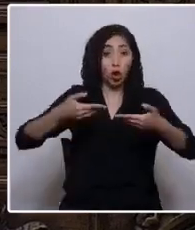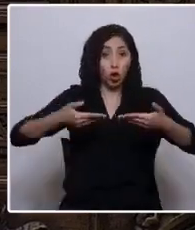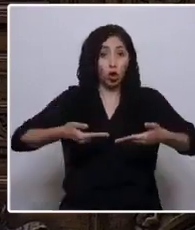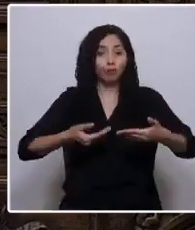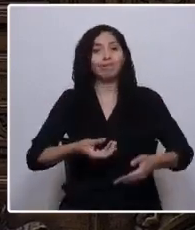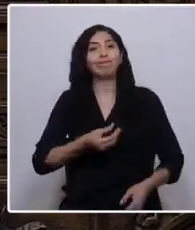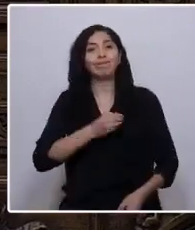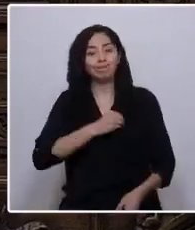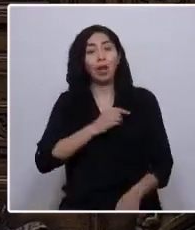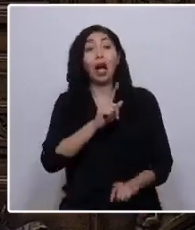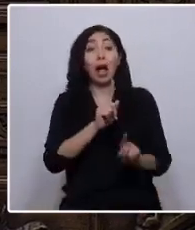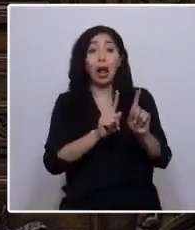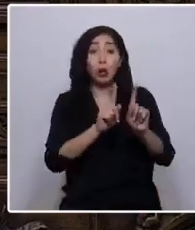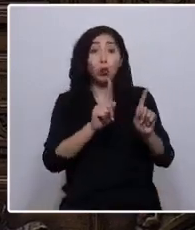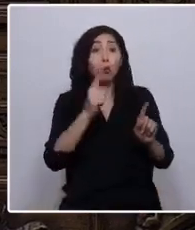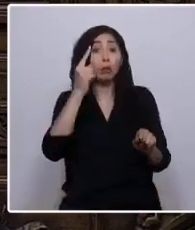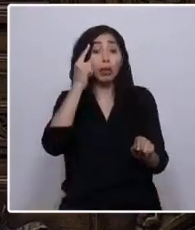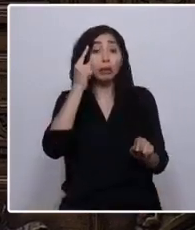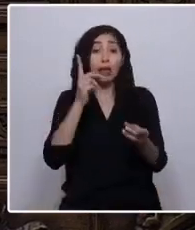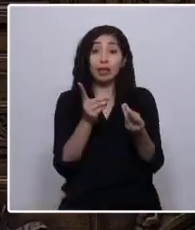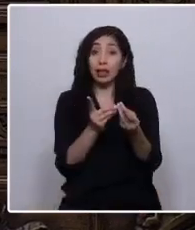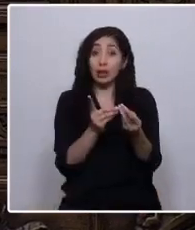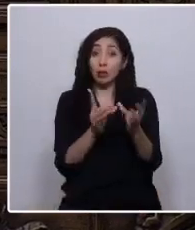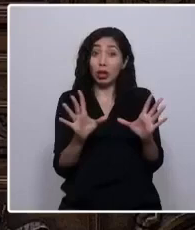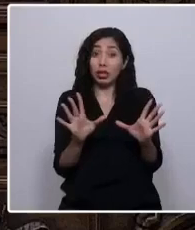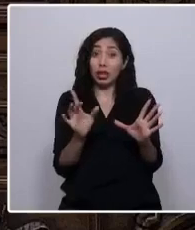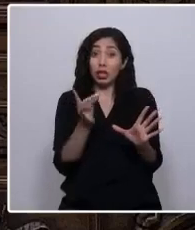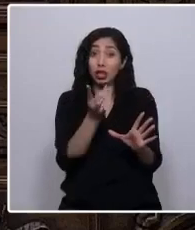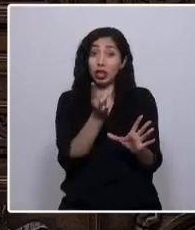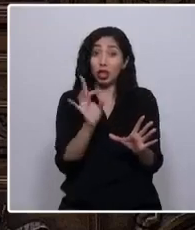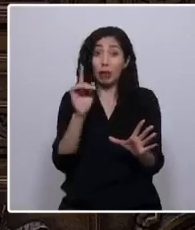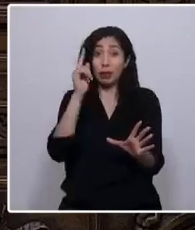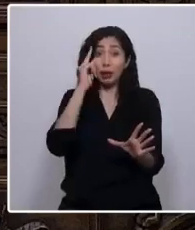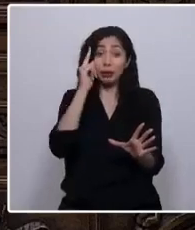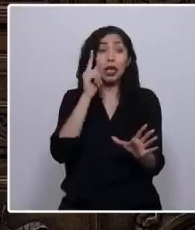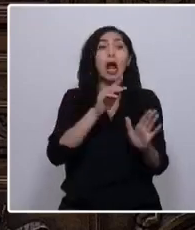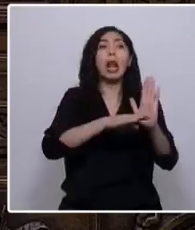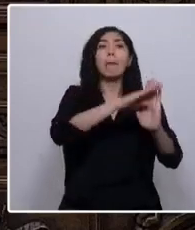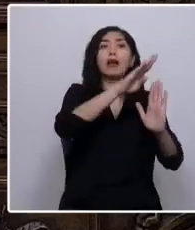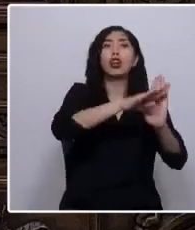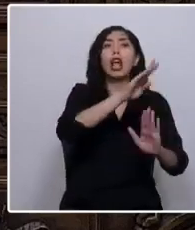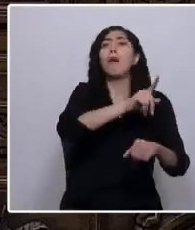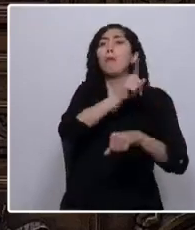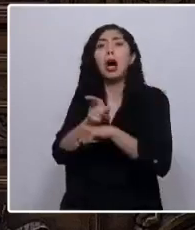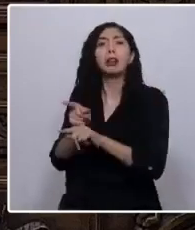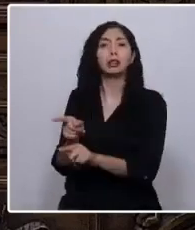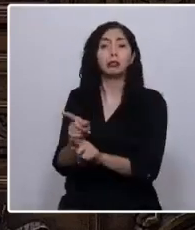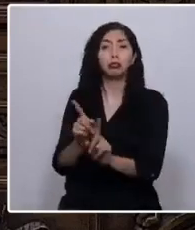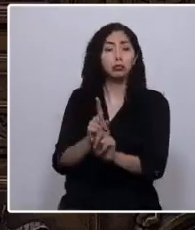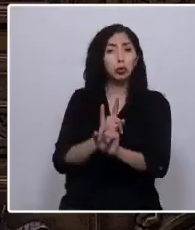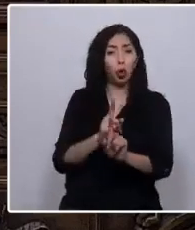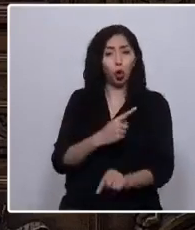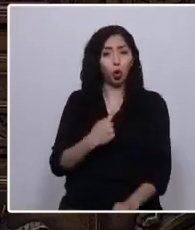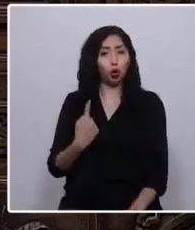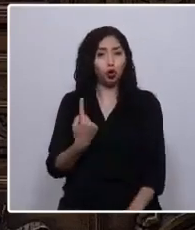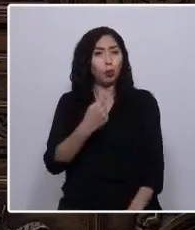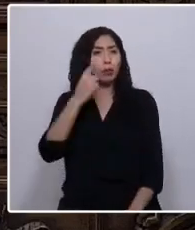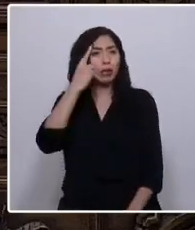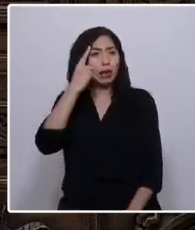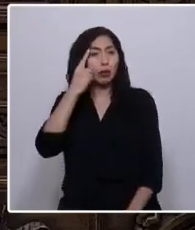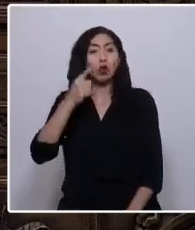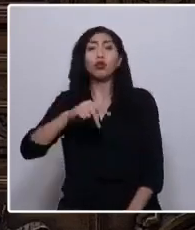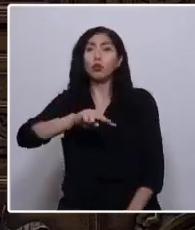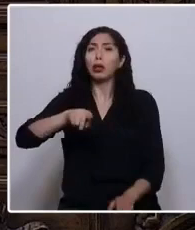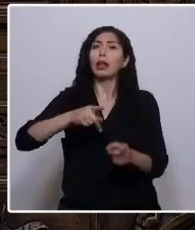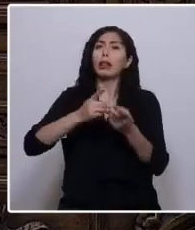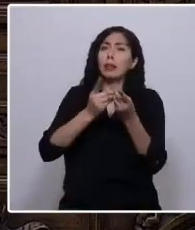algunos creen que la democracia solo se limita a la dictadura de las mayorías, otros creemos que la profundidad de nuestra democracia